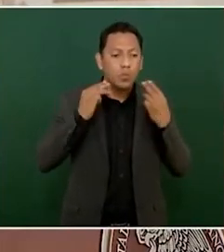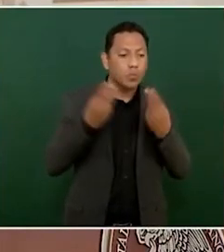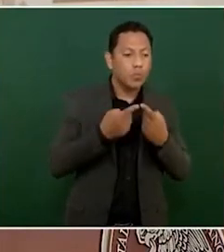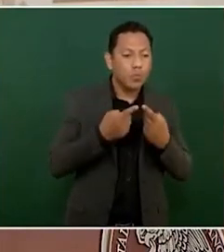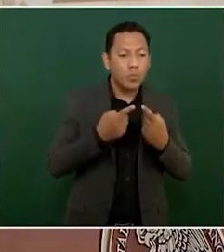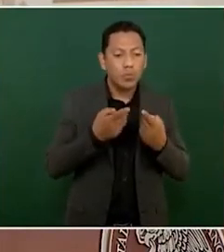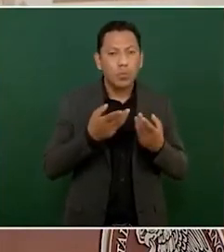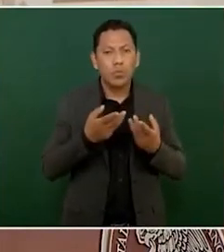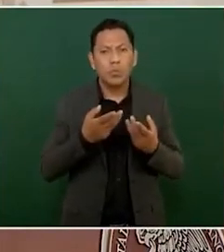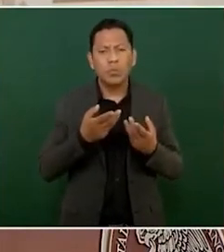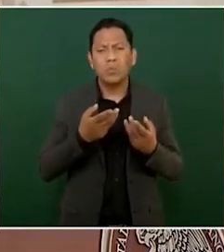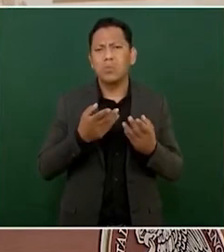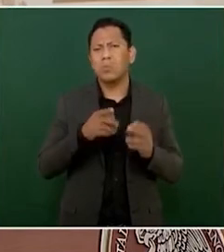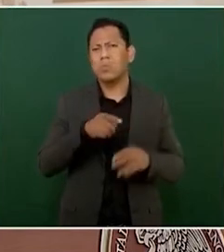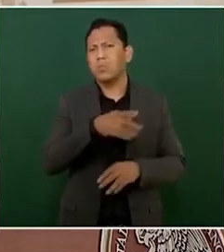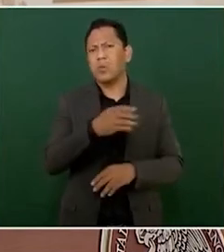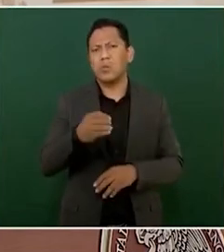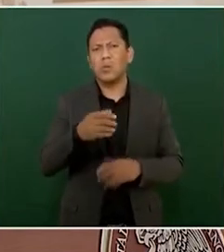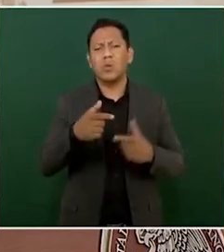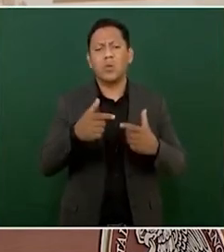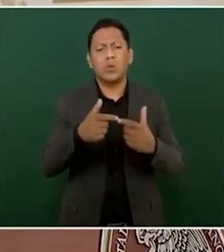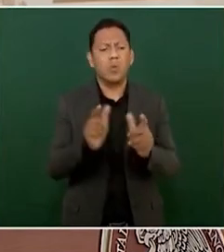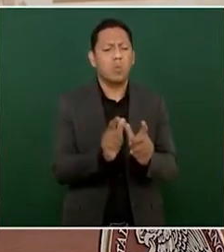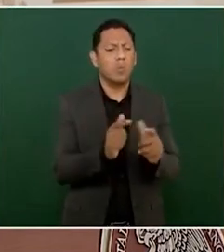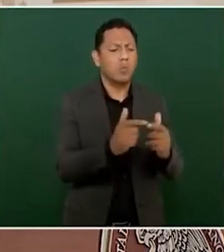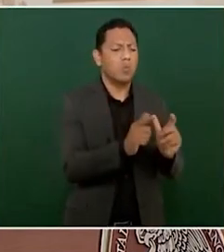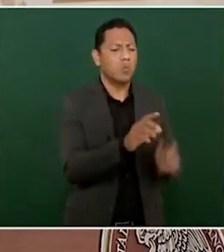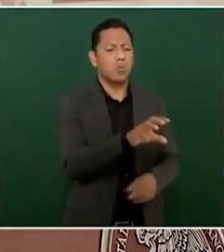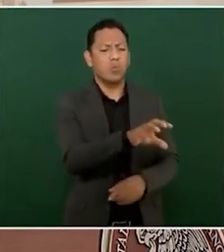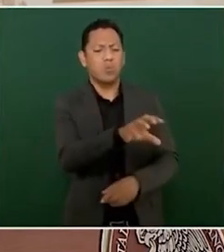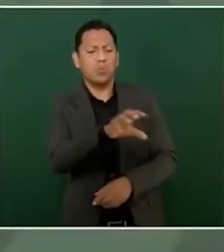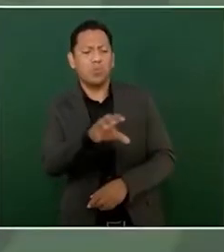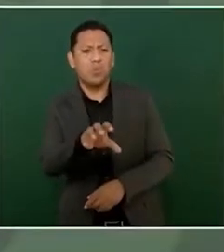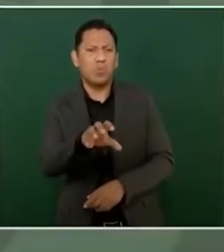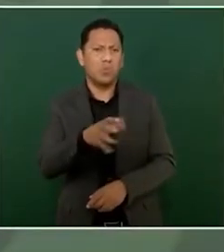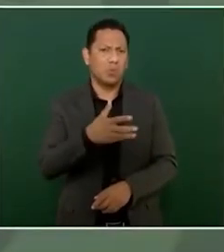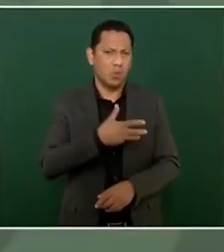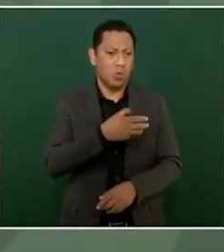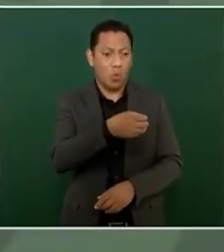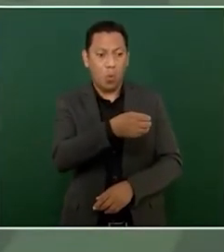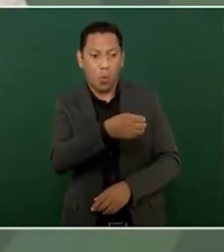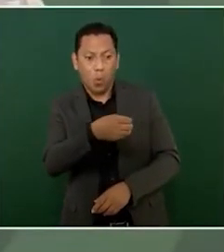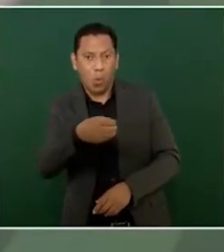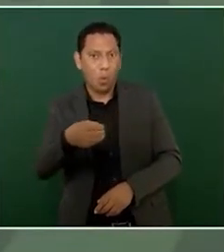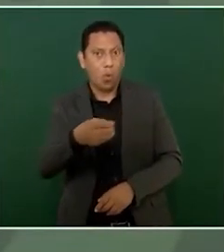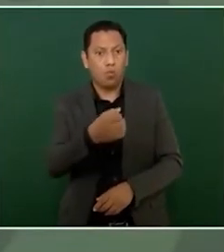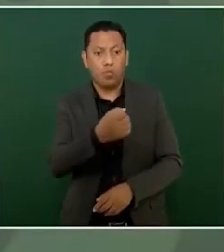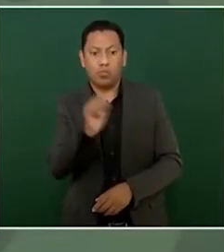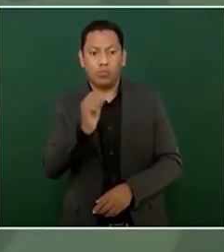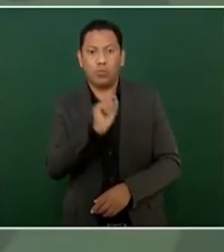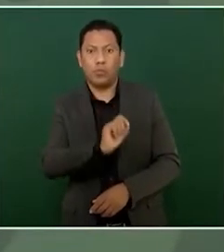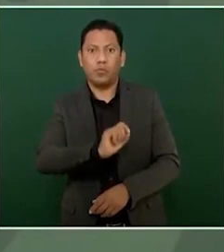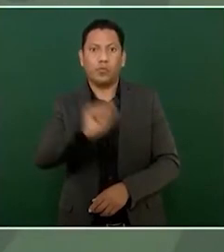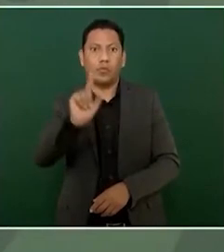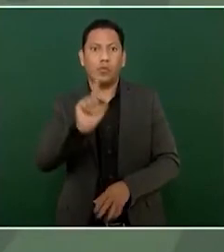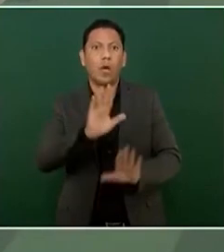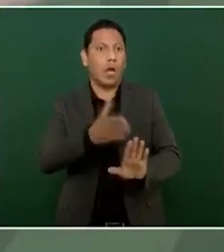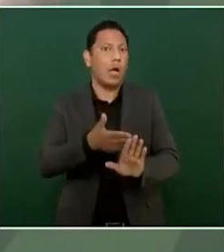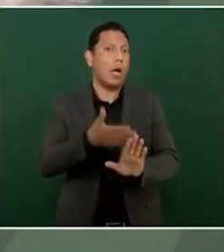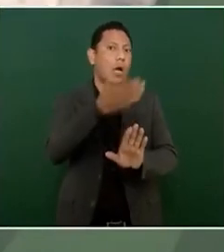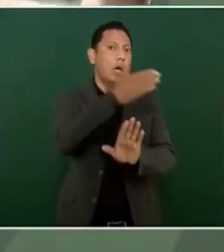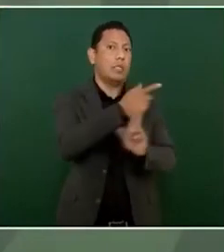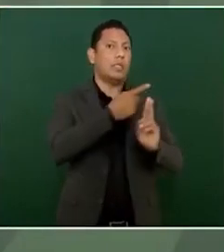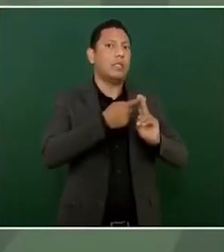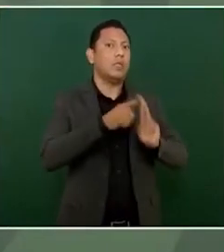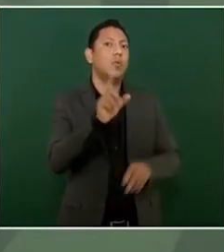como le llaman, grupos que surgieron desde la época de